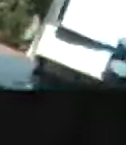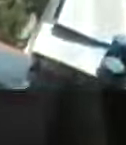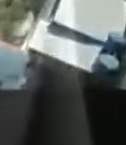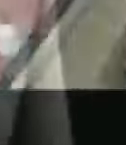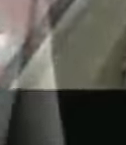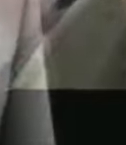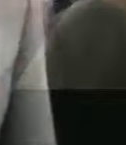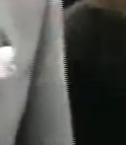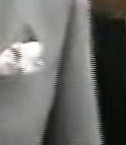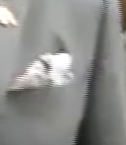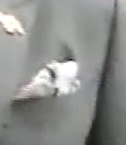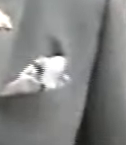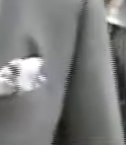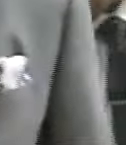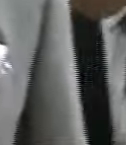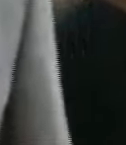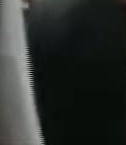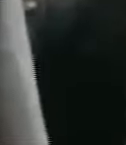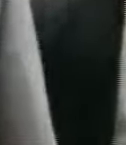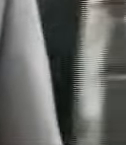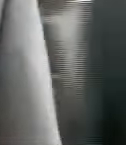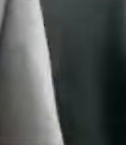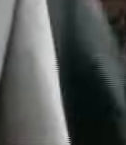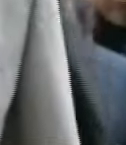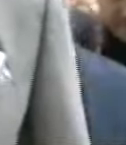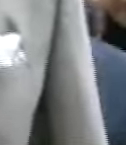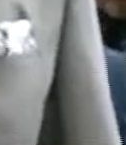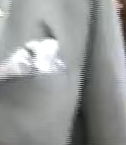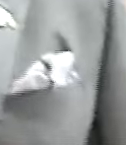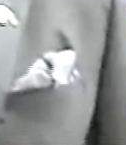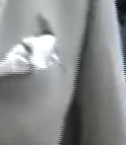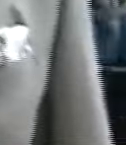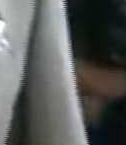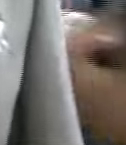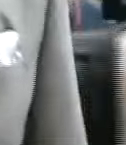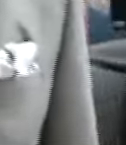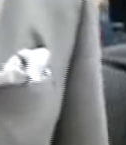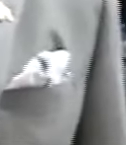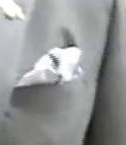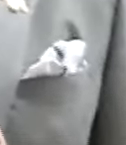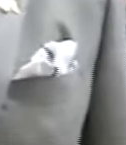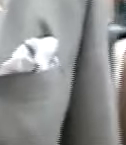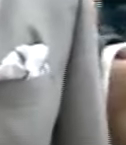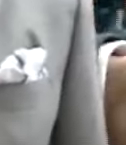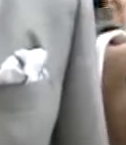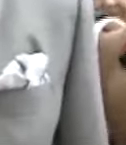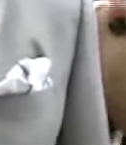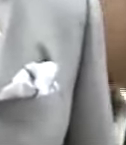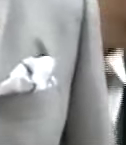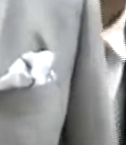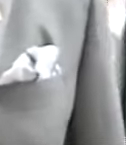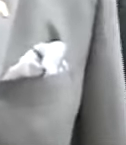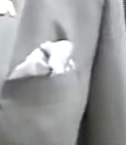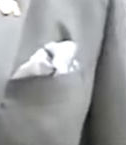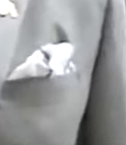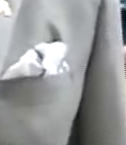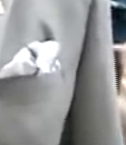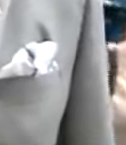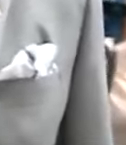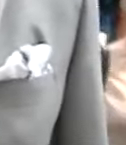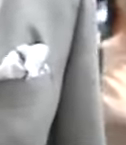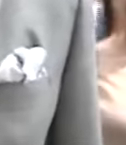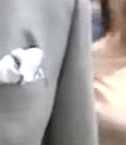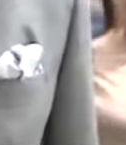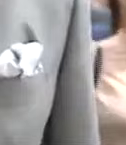De esta patria venezolana, a todos quienes resistieron los embates de la agresión, los